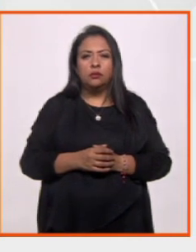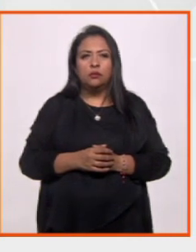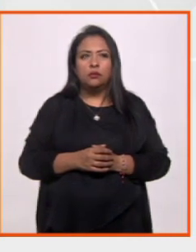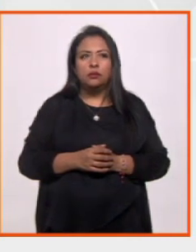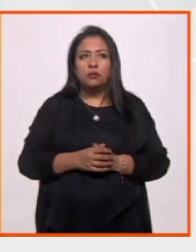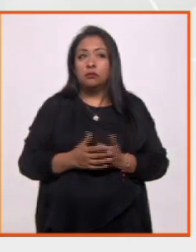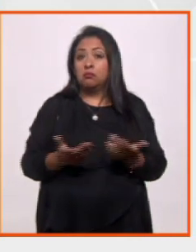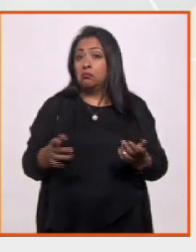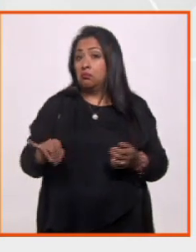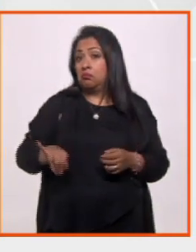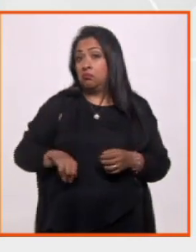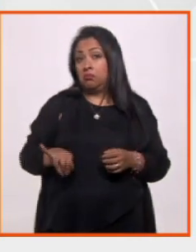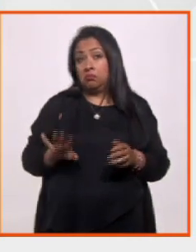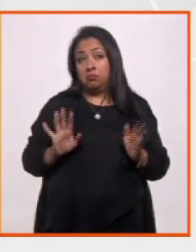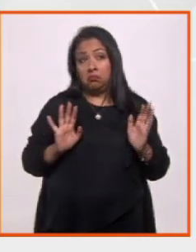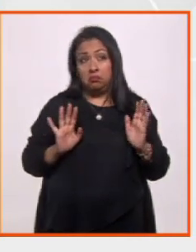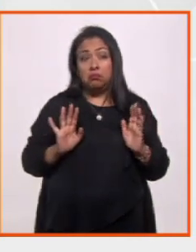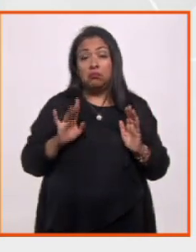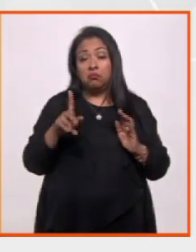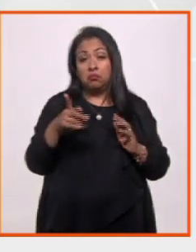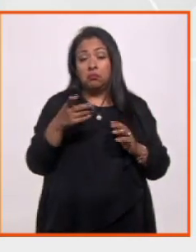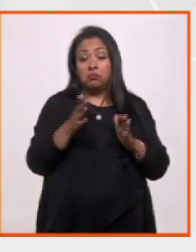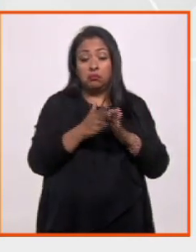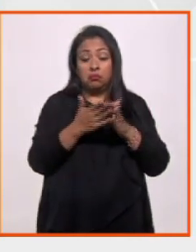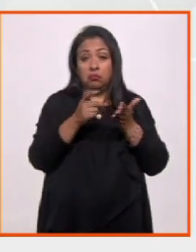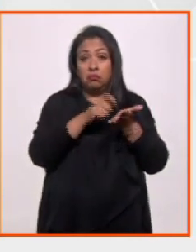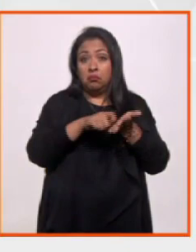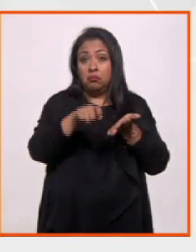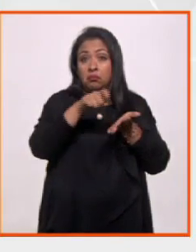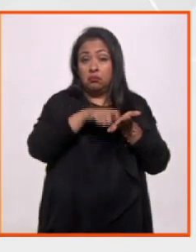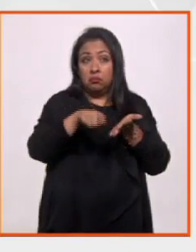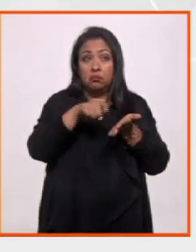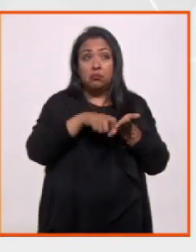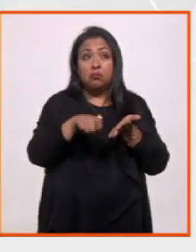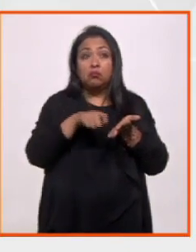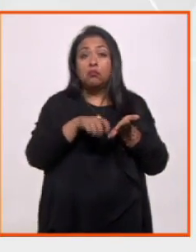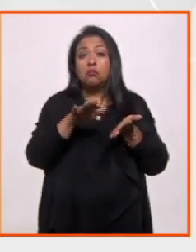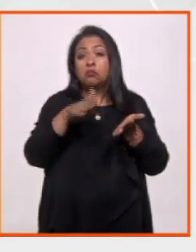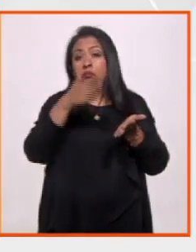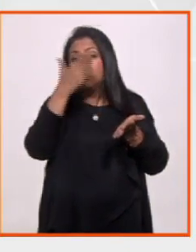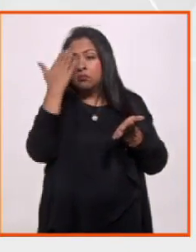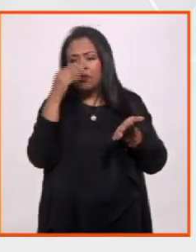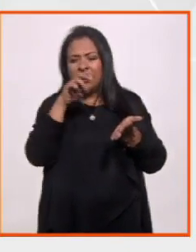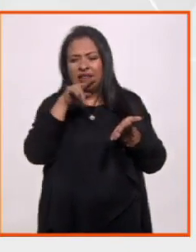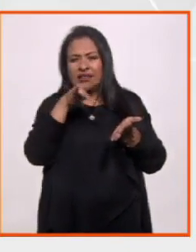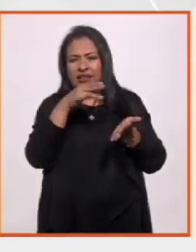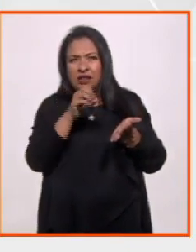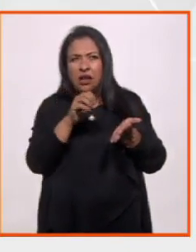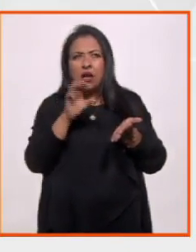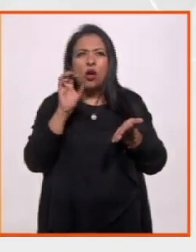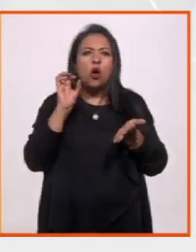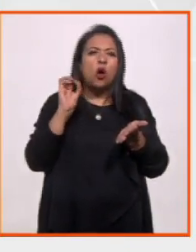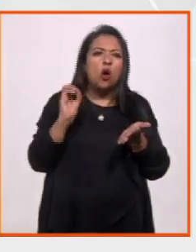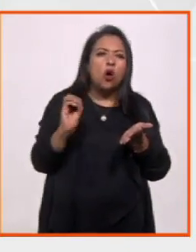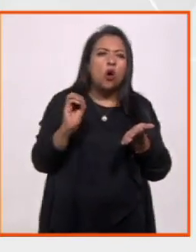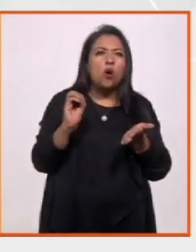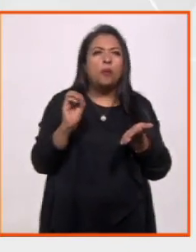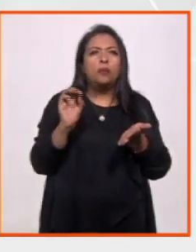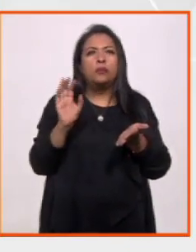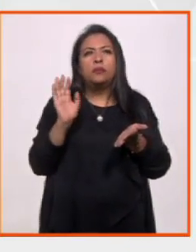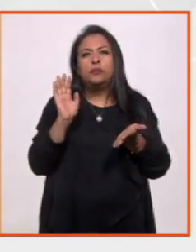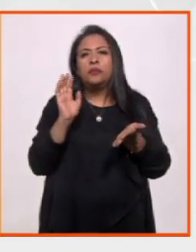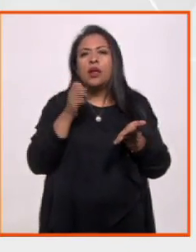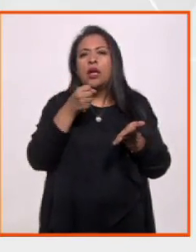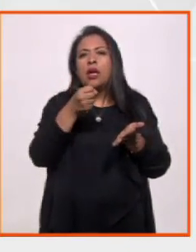Bueno, qué interesante, el ejercicio literario sobre todo, el no saber si es ensayo o si es una